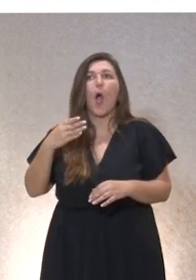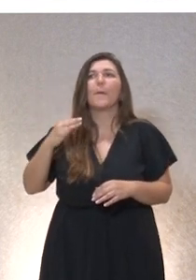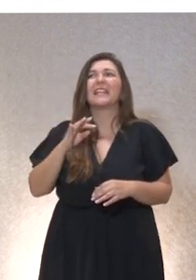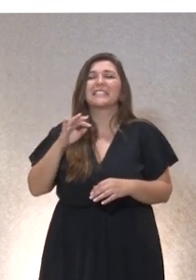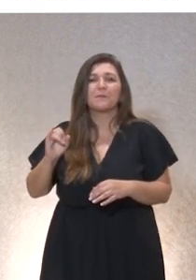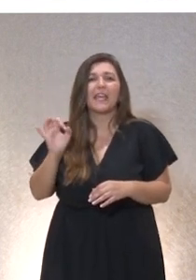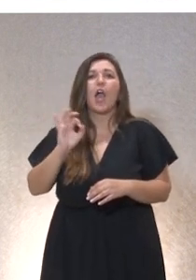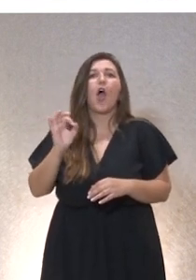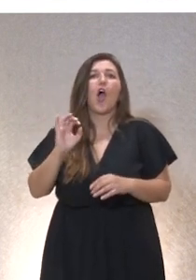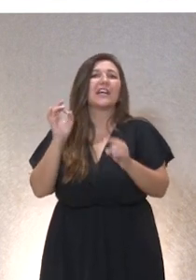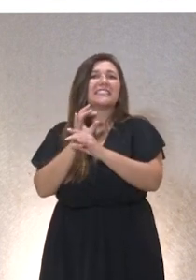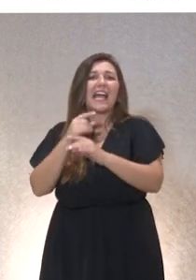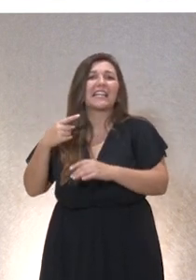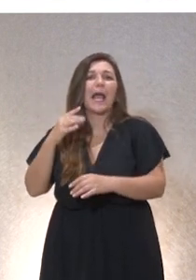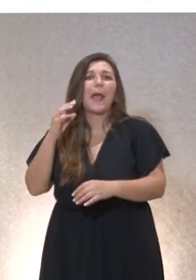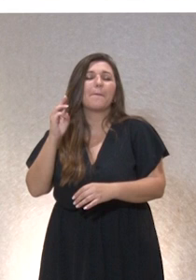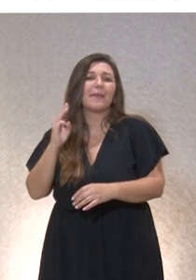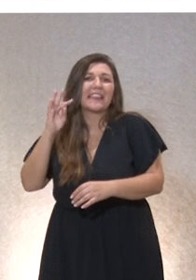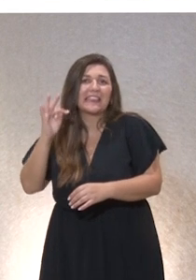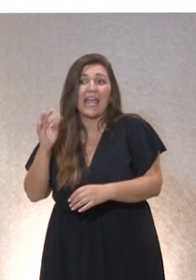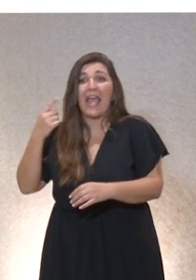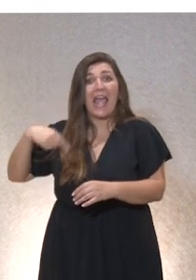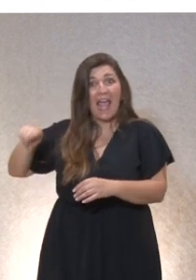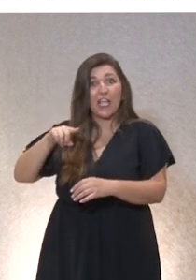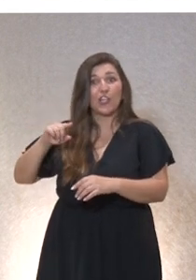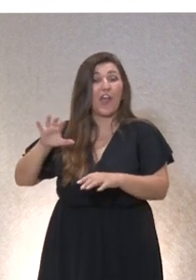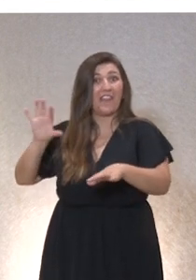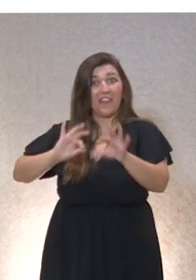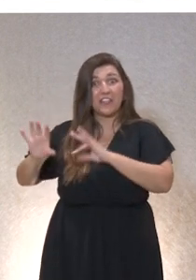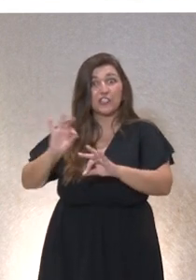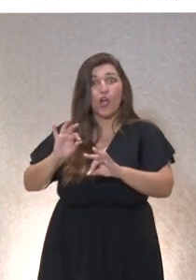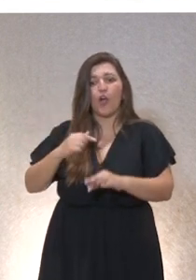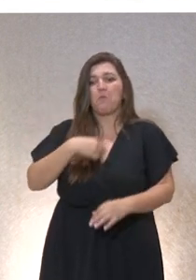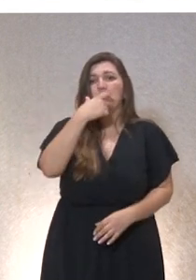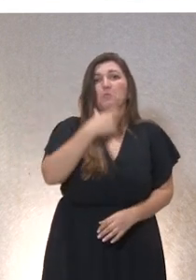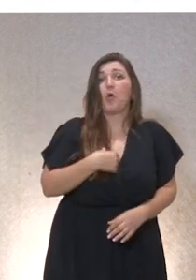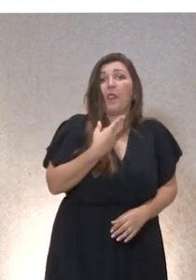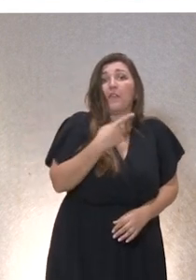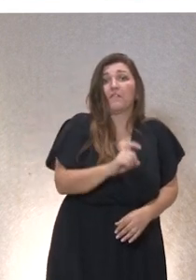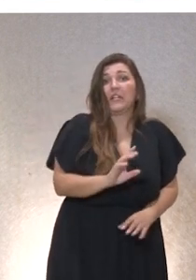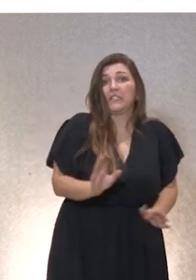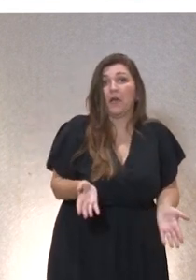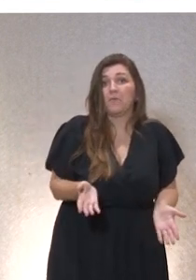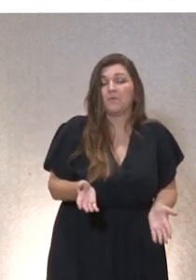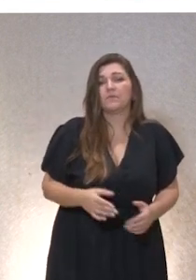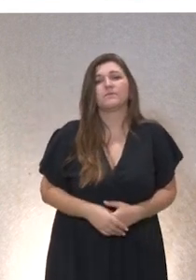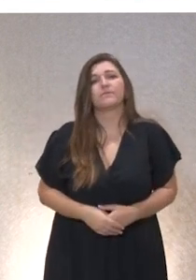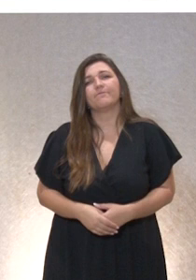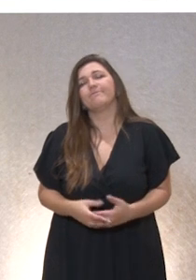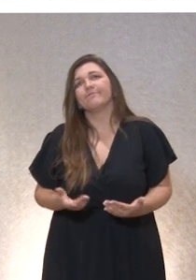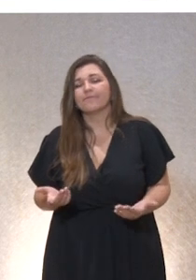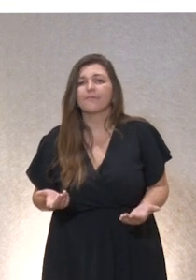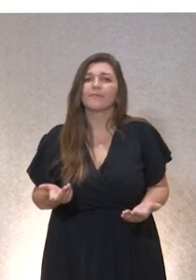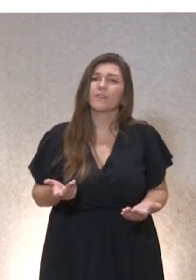chat GPT que van a deliberar por mí, para qué voy a decidir yo. Entonces, estamos, se está